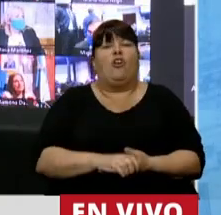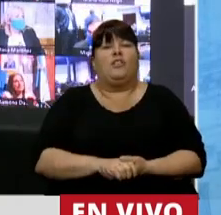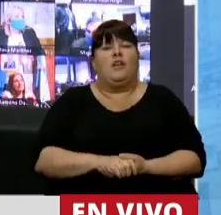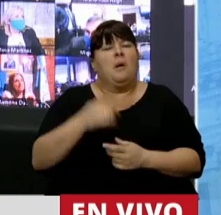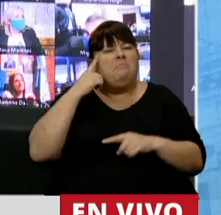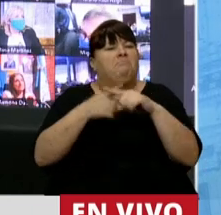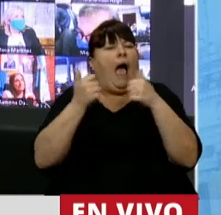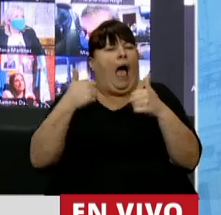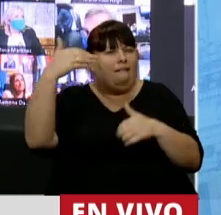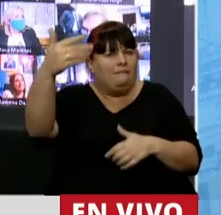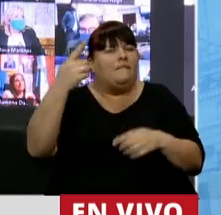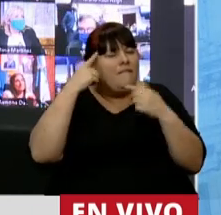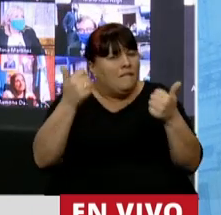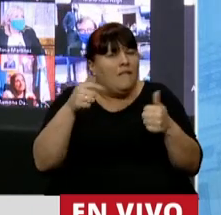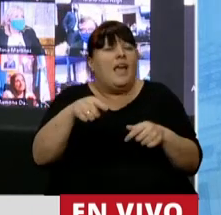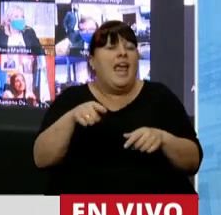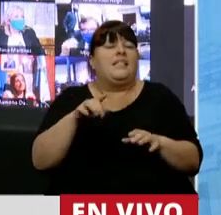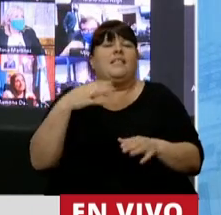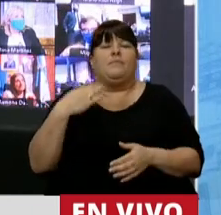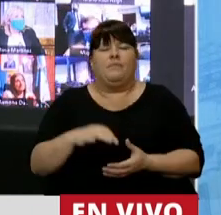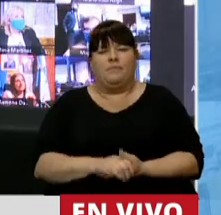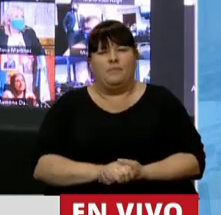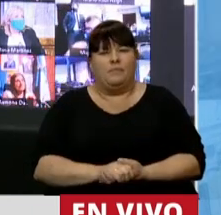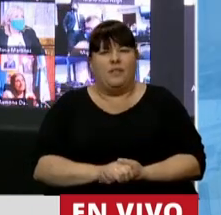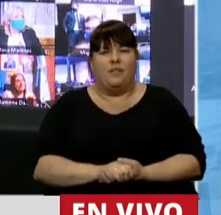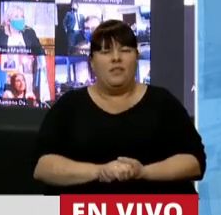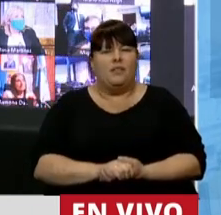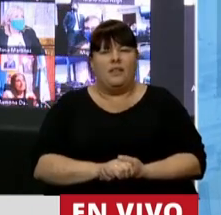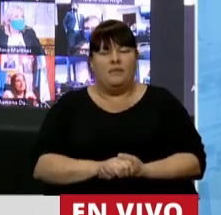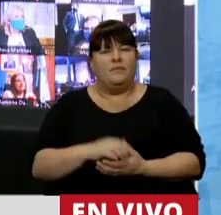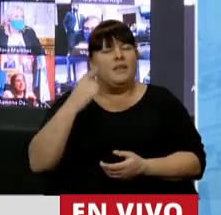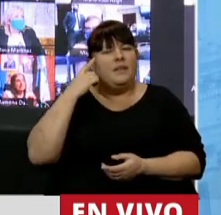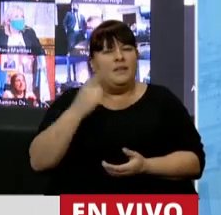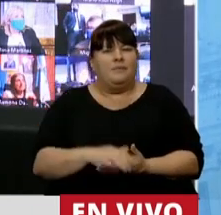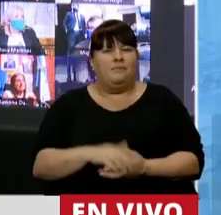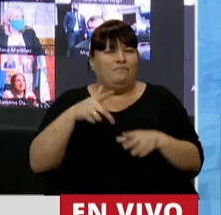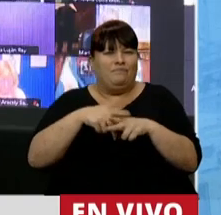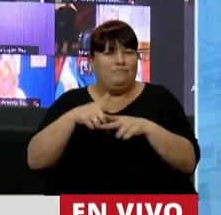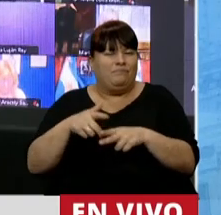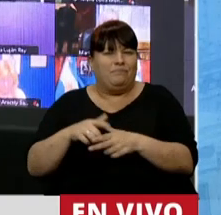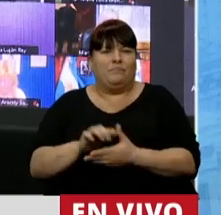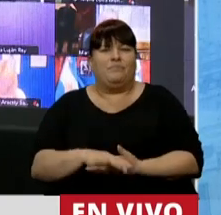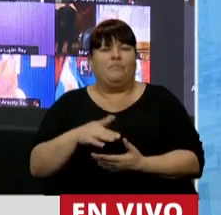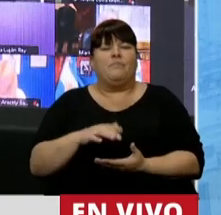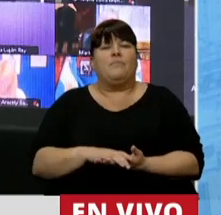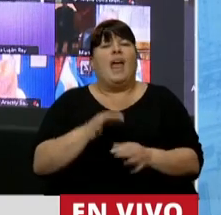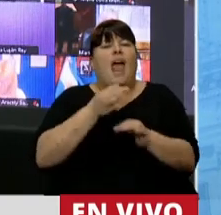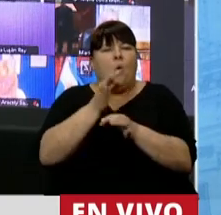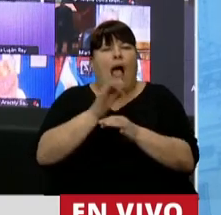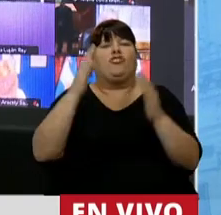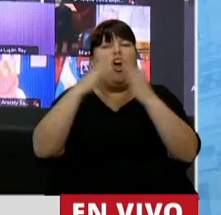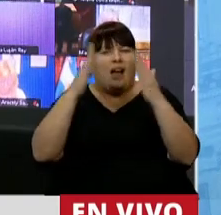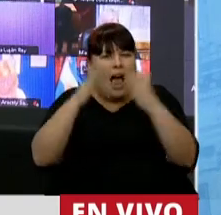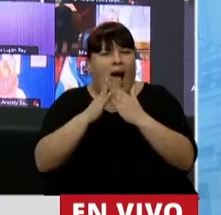esperanza. Pero esa esperanza tiene anhelos concretos y reales. Anhelos de pan, trabajo, salud, educación, tierra y